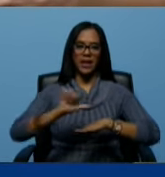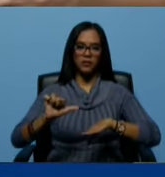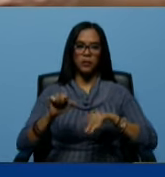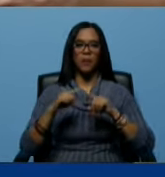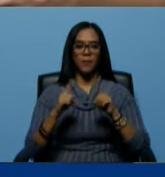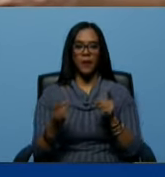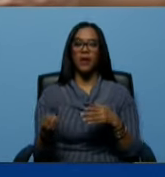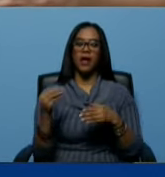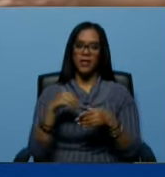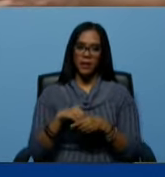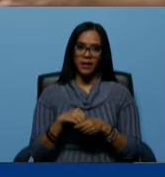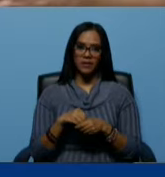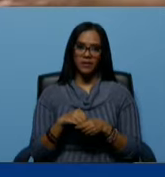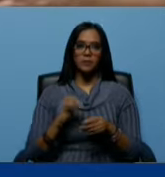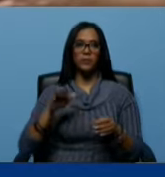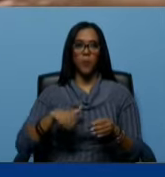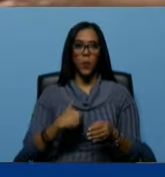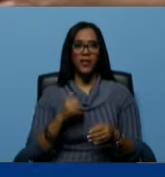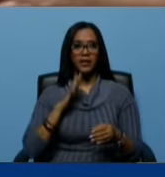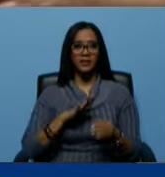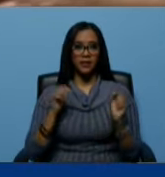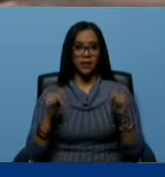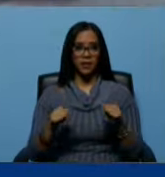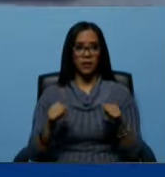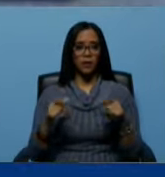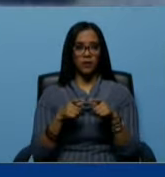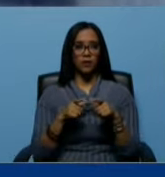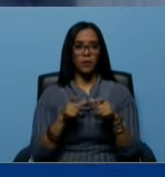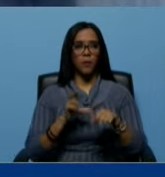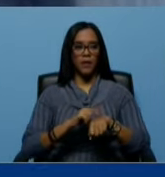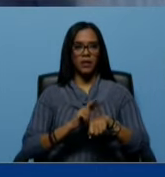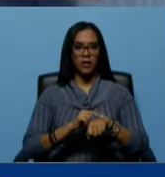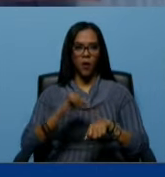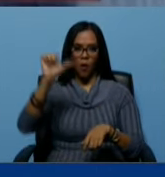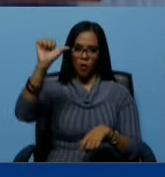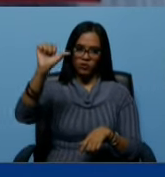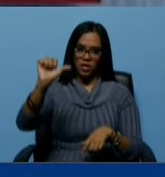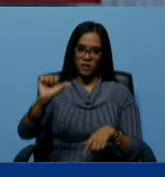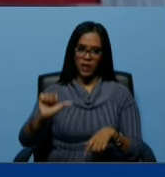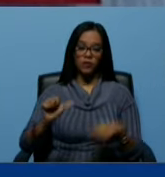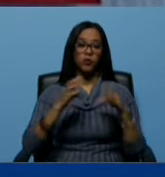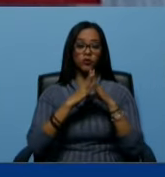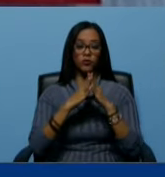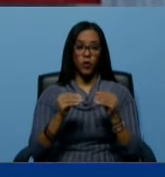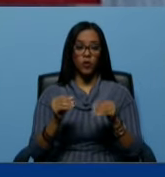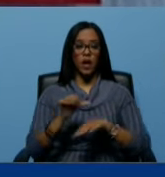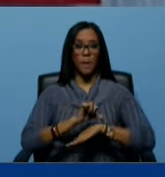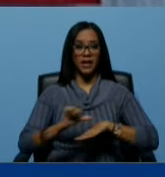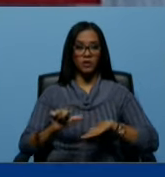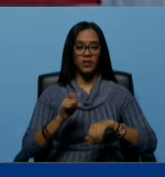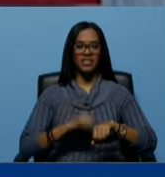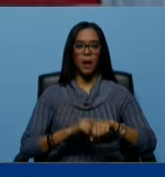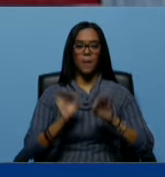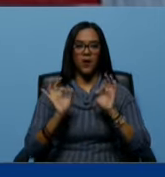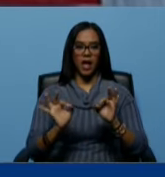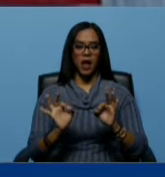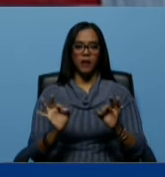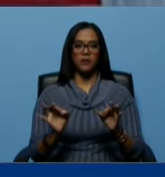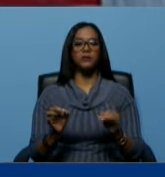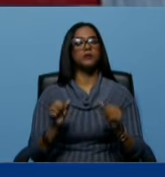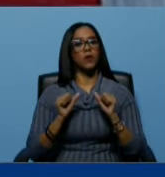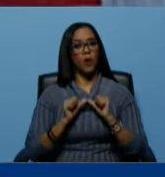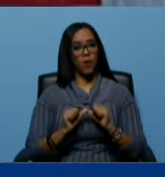que además puede estar aquí un equipo médico observando toda la intervención en tiempo real. continuando,